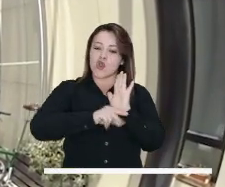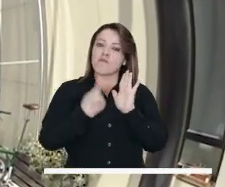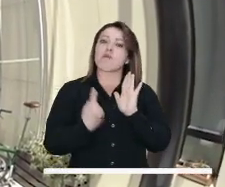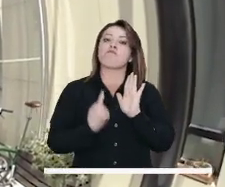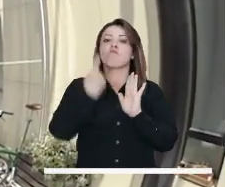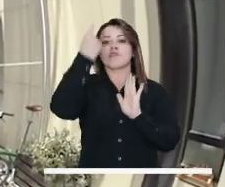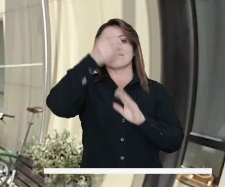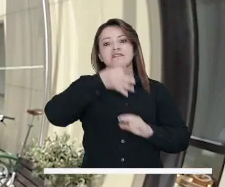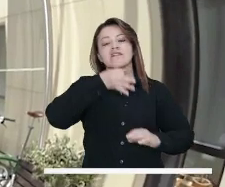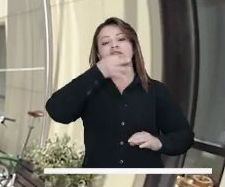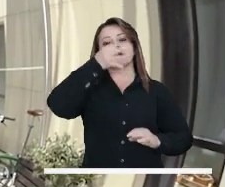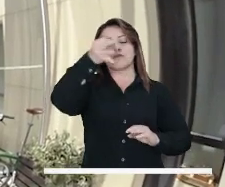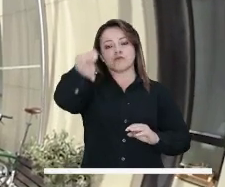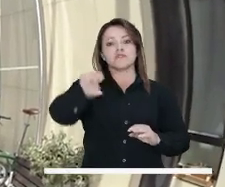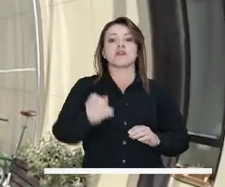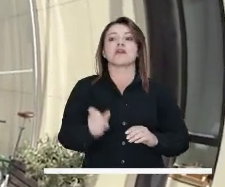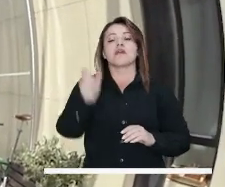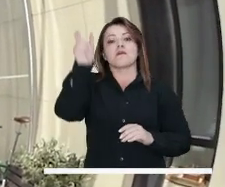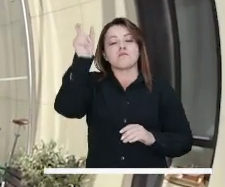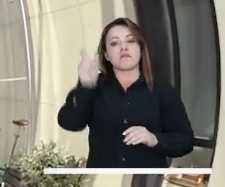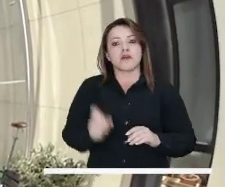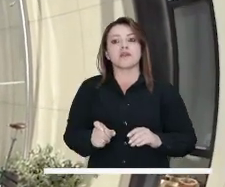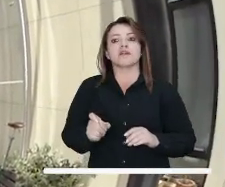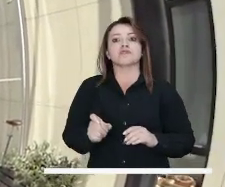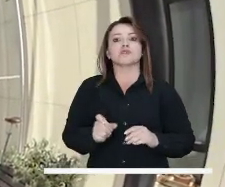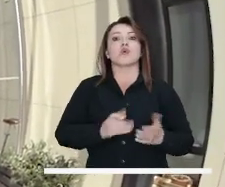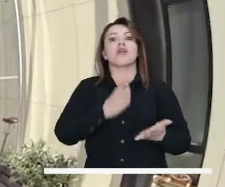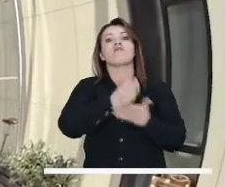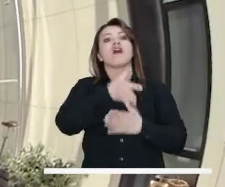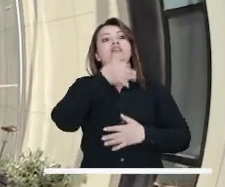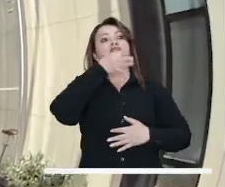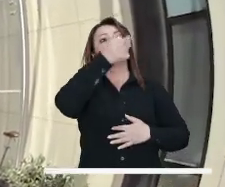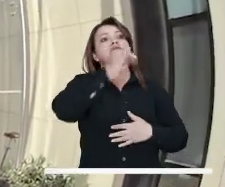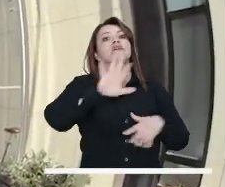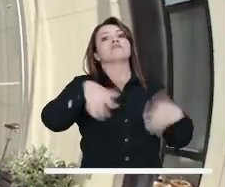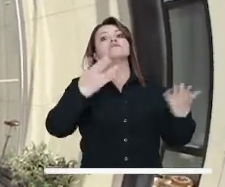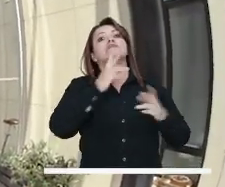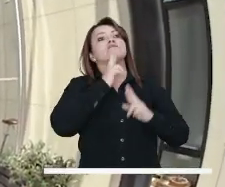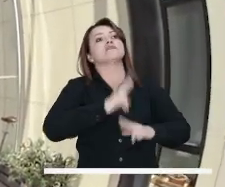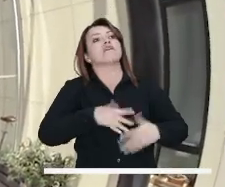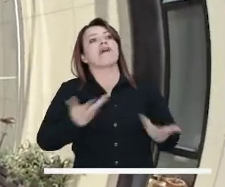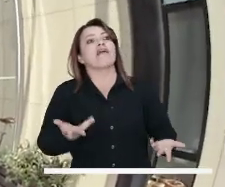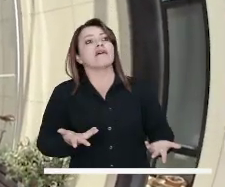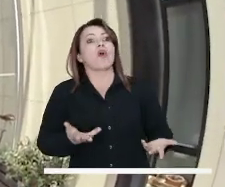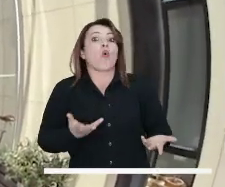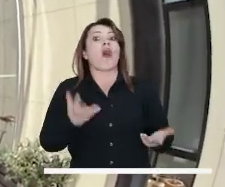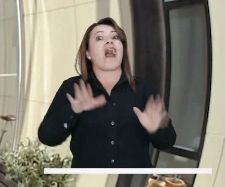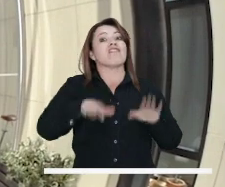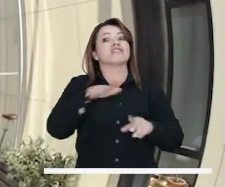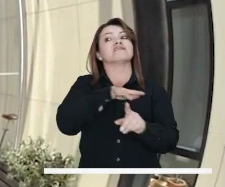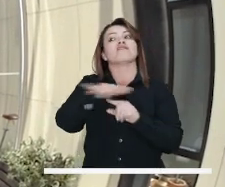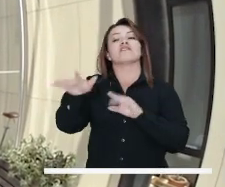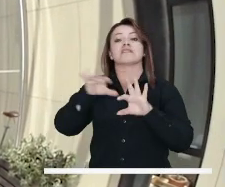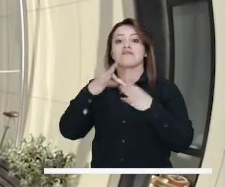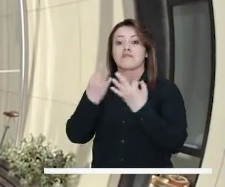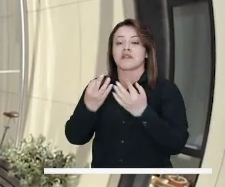organizar mejor esta política de denuncia, que la persona no se vea